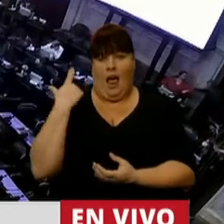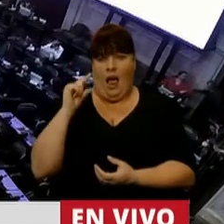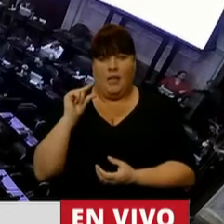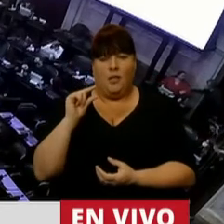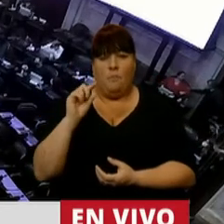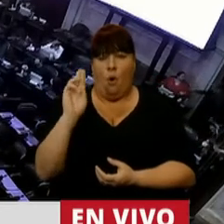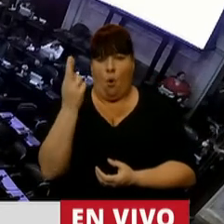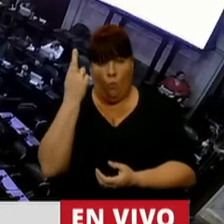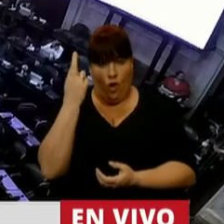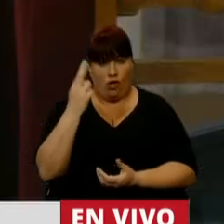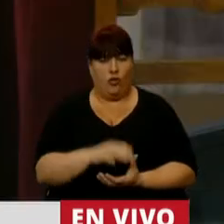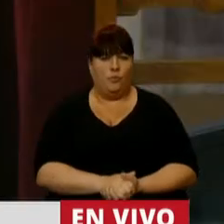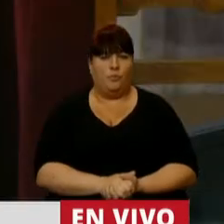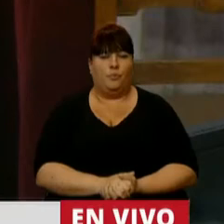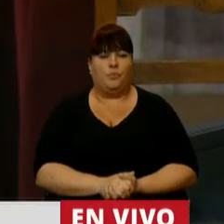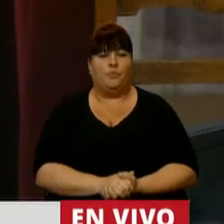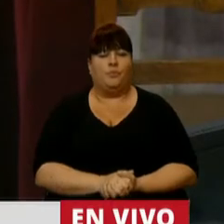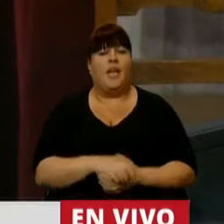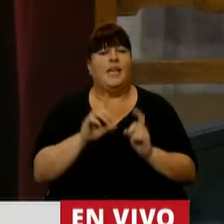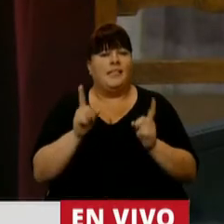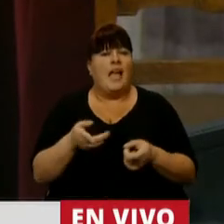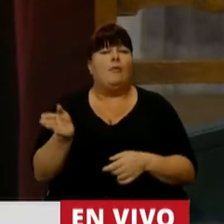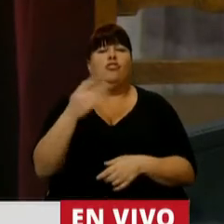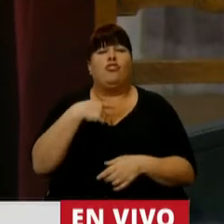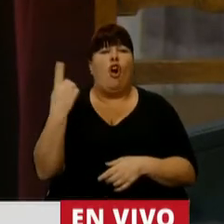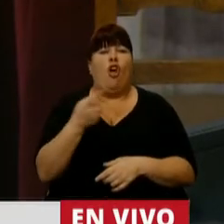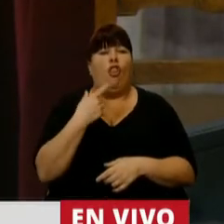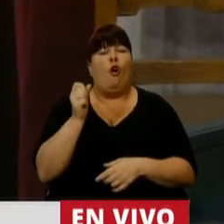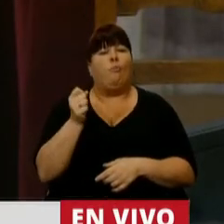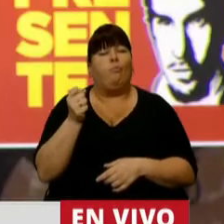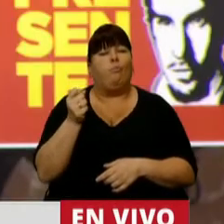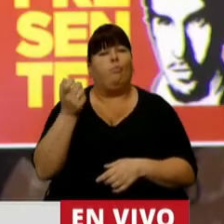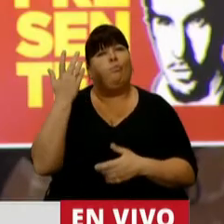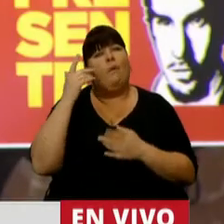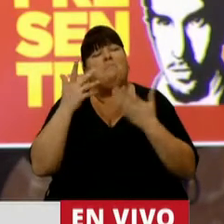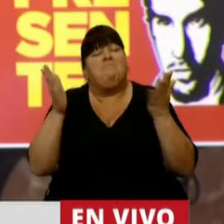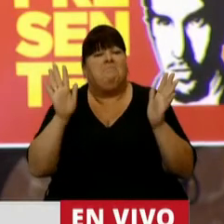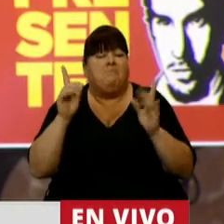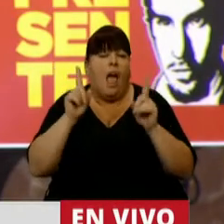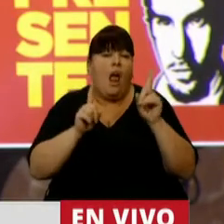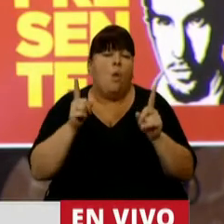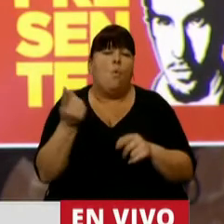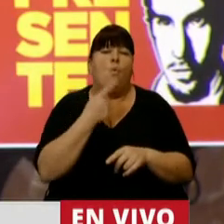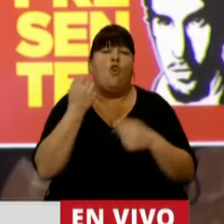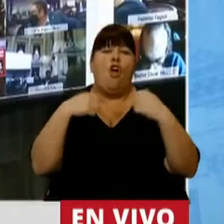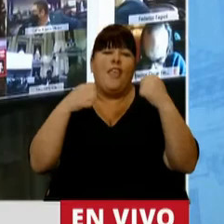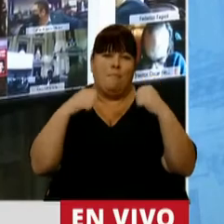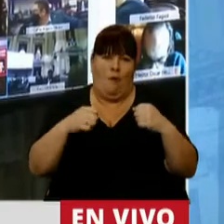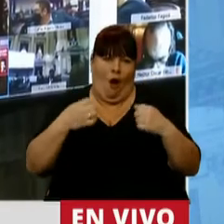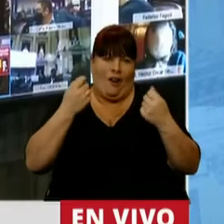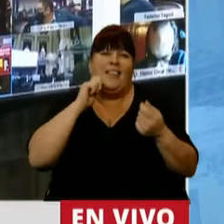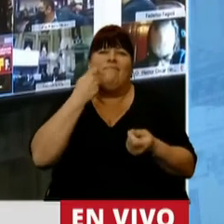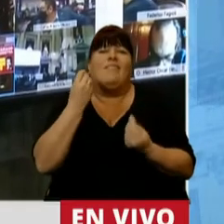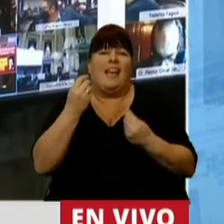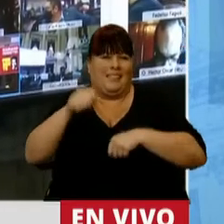días de su fallecimiento. Y a todos aquellos que hemos incursionado, por alguna razón, en un deporte tan noble